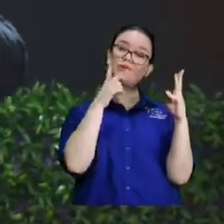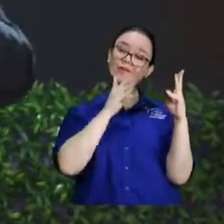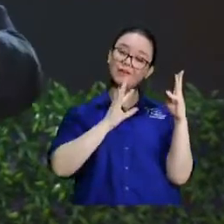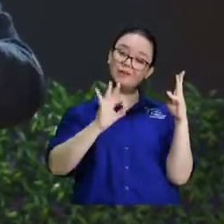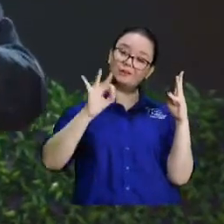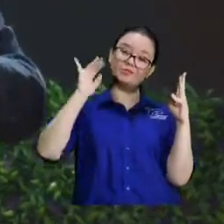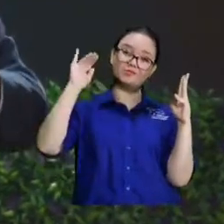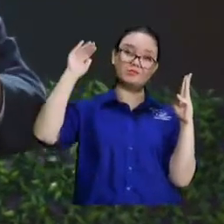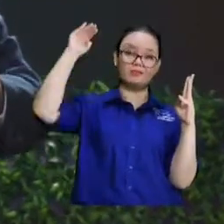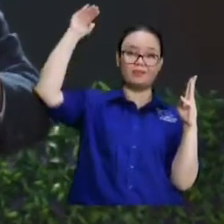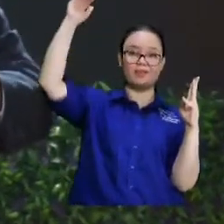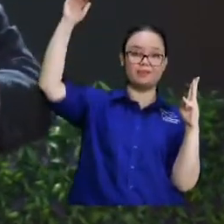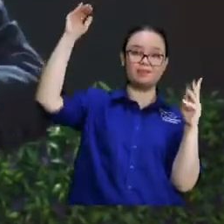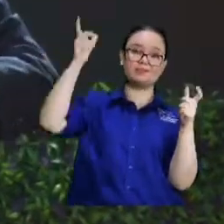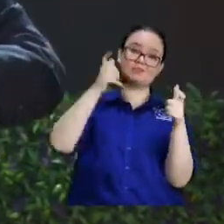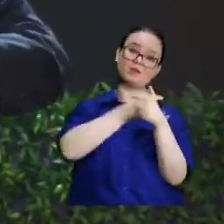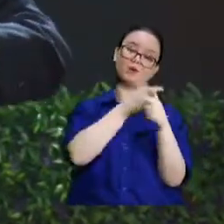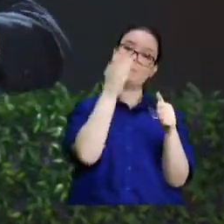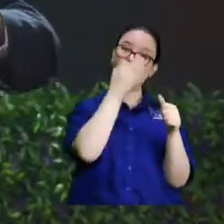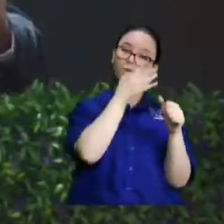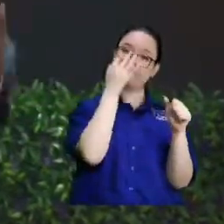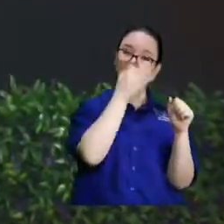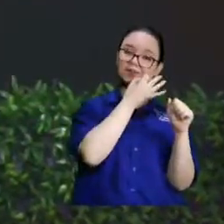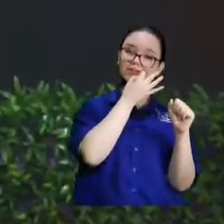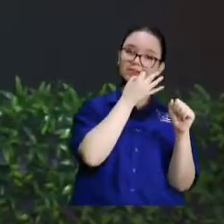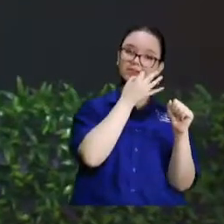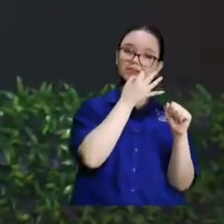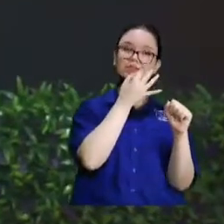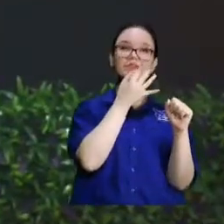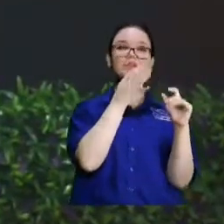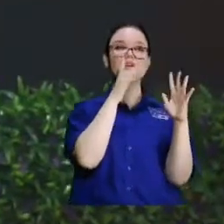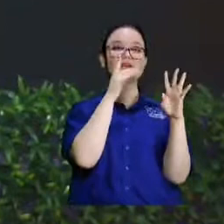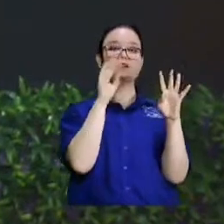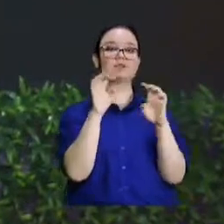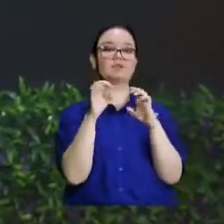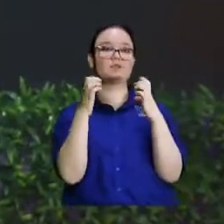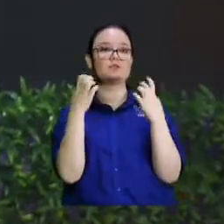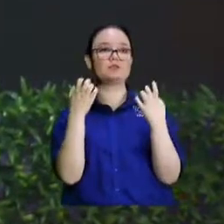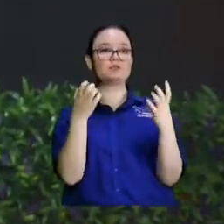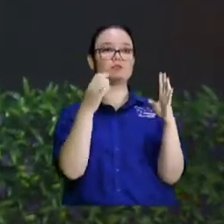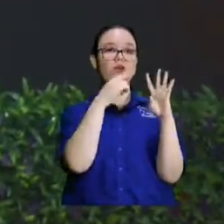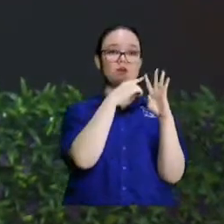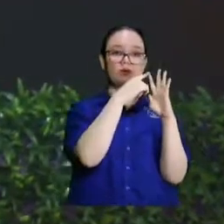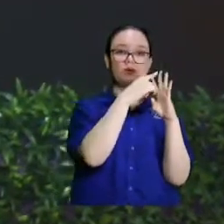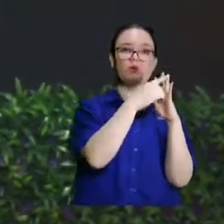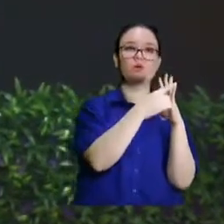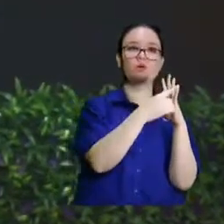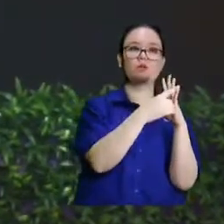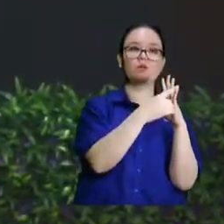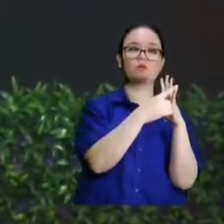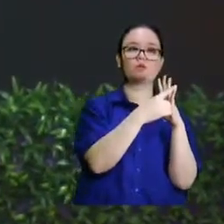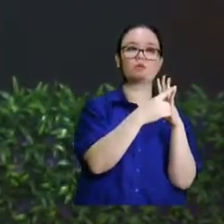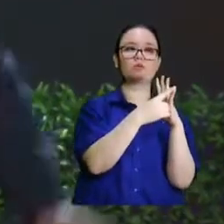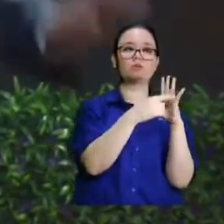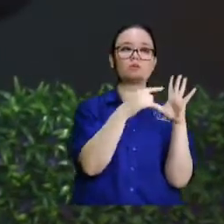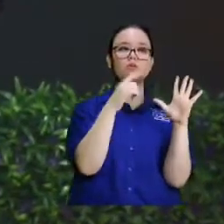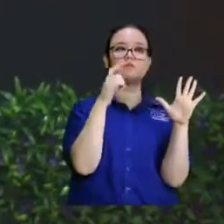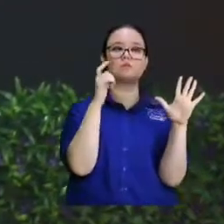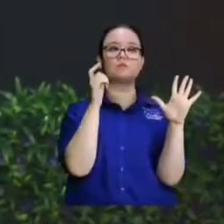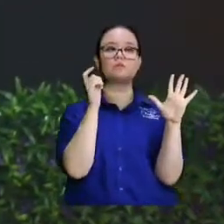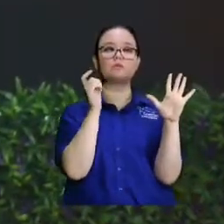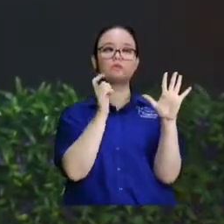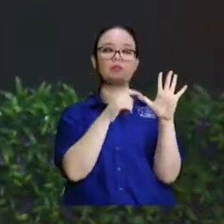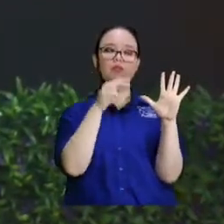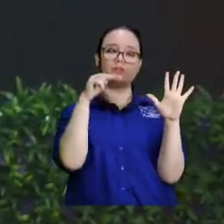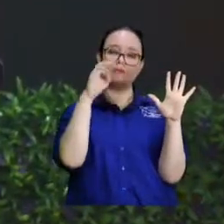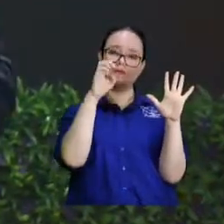en ese tiempo los nefilim estaban sobre la tierra nefilim quiere decir tiranos gigantes y ahí